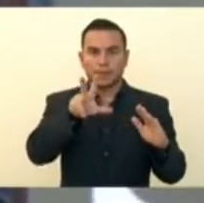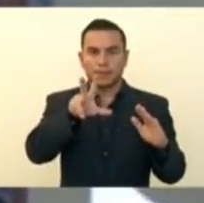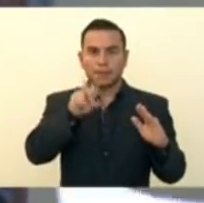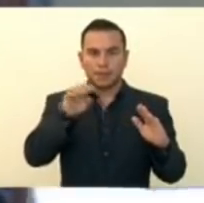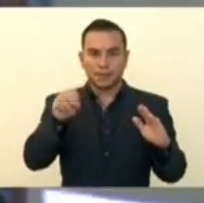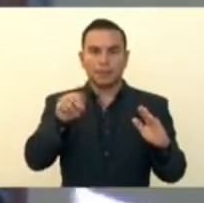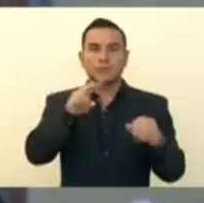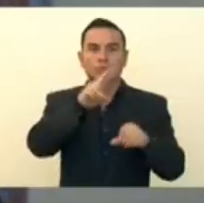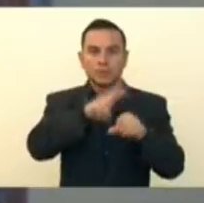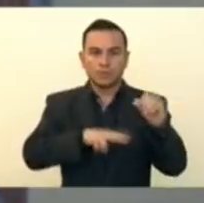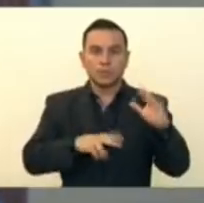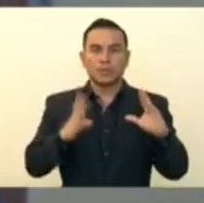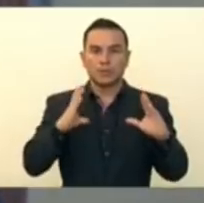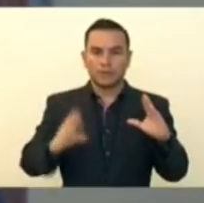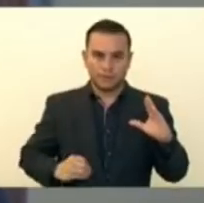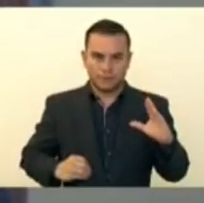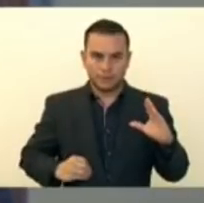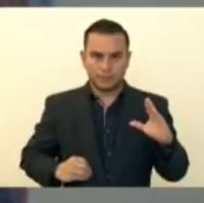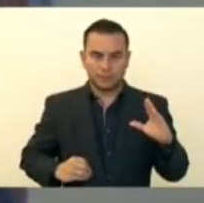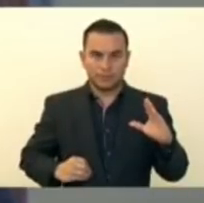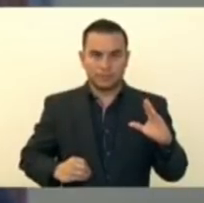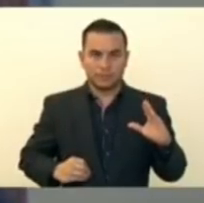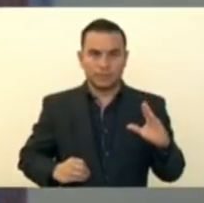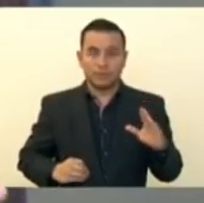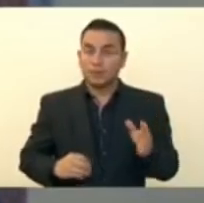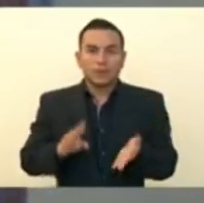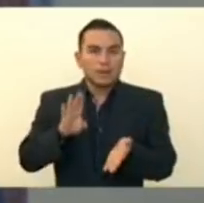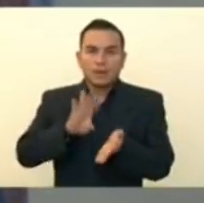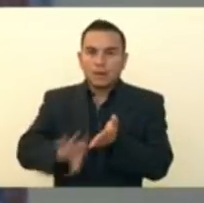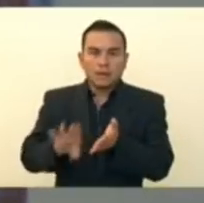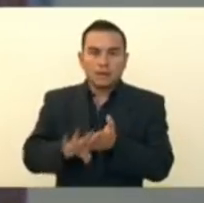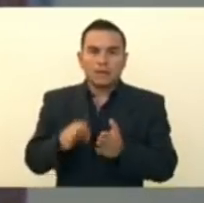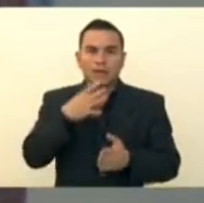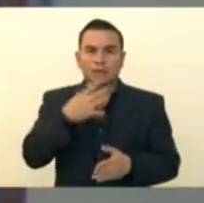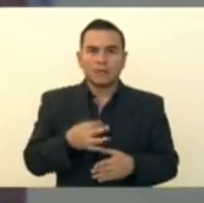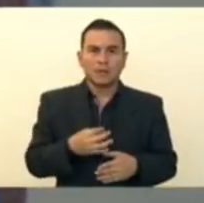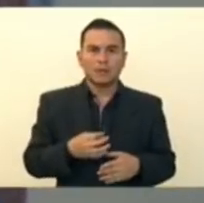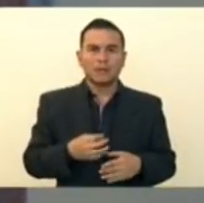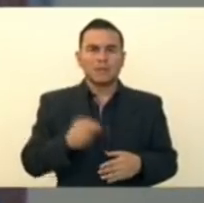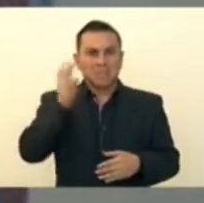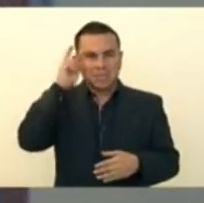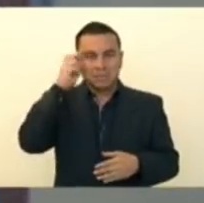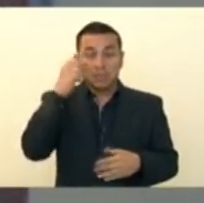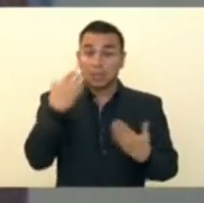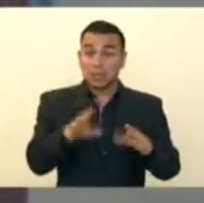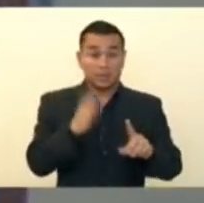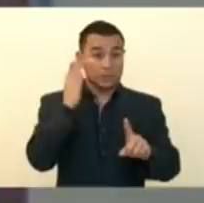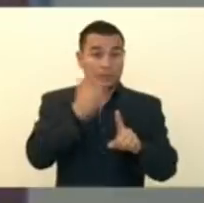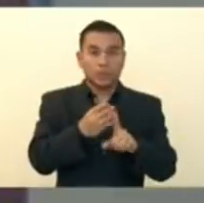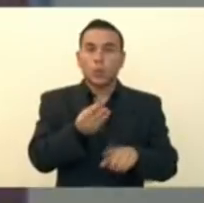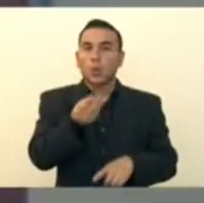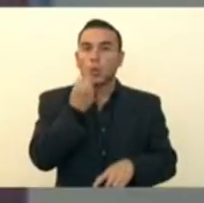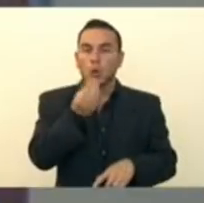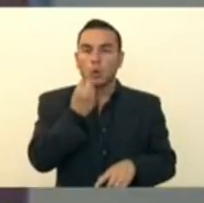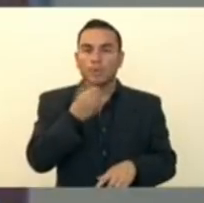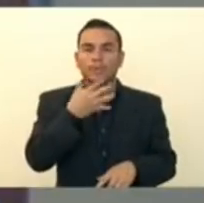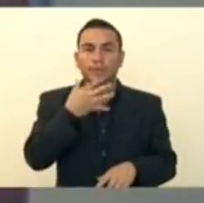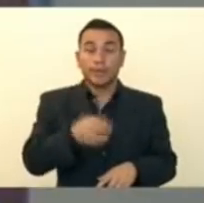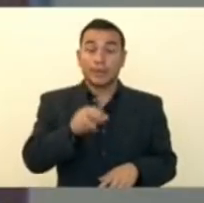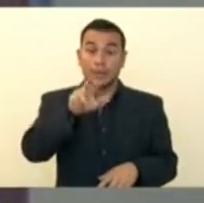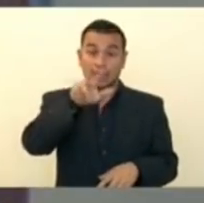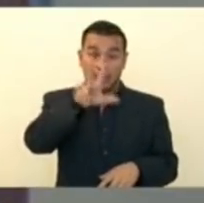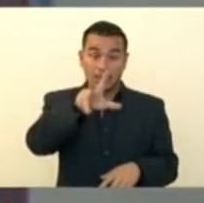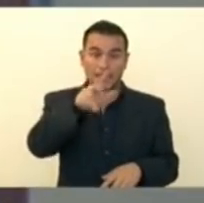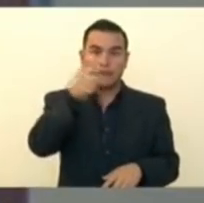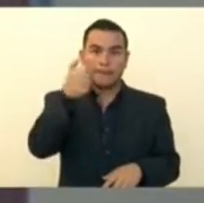no van a gastarlo en ir a… es decir, hay pocas cosas en las que lo pueden gastar y además hemos suspendido por tres